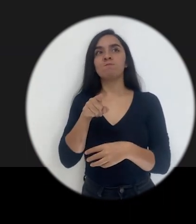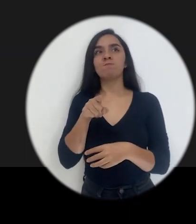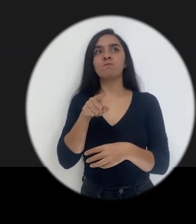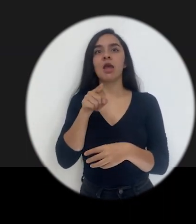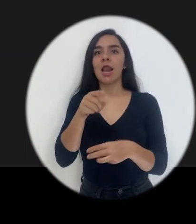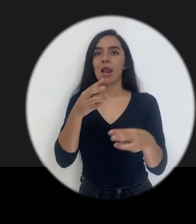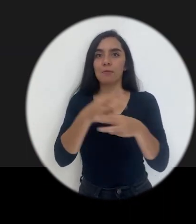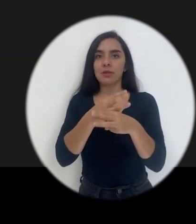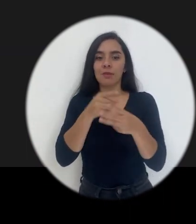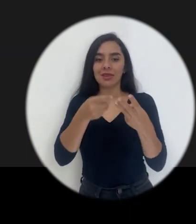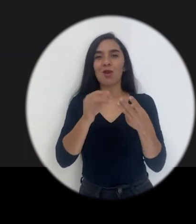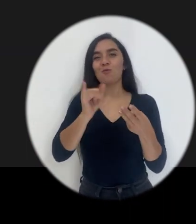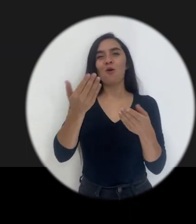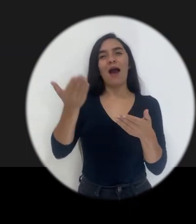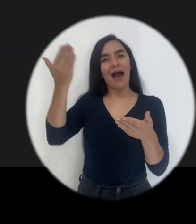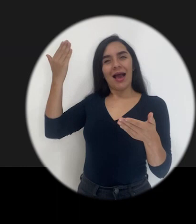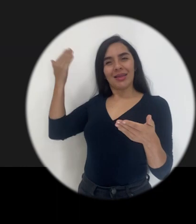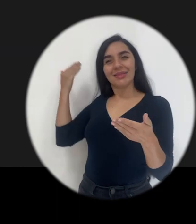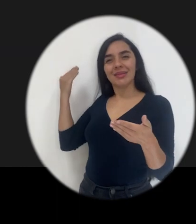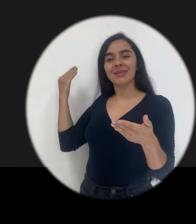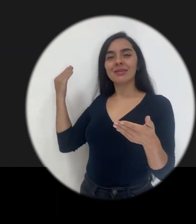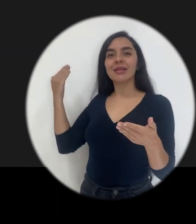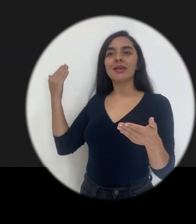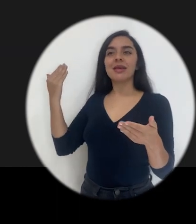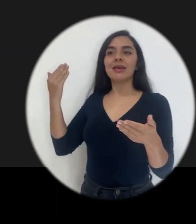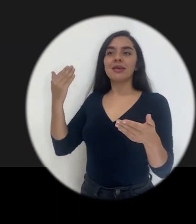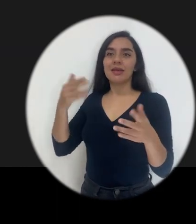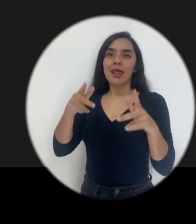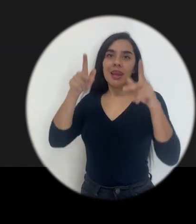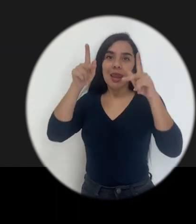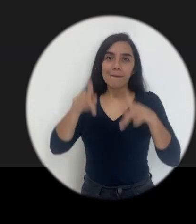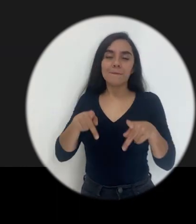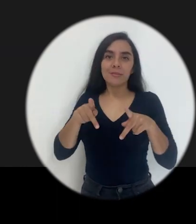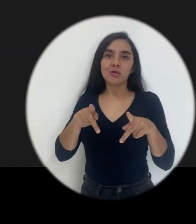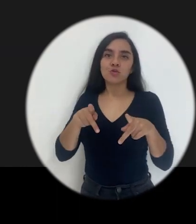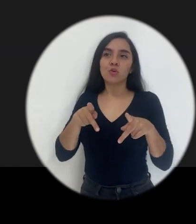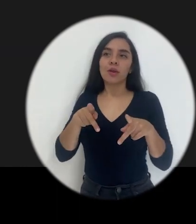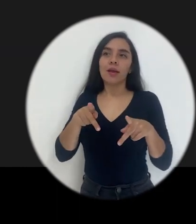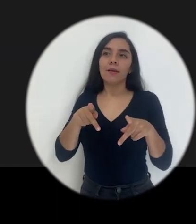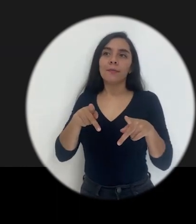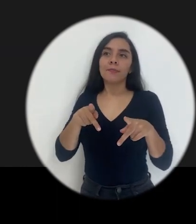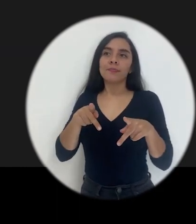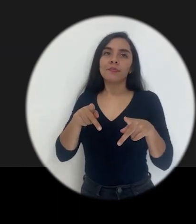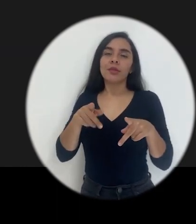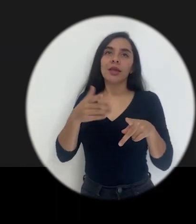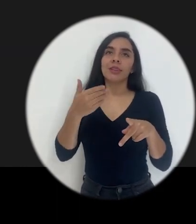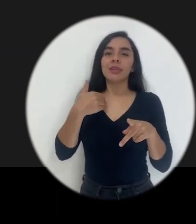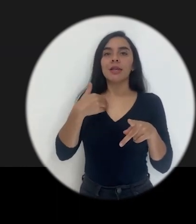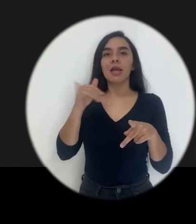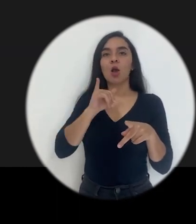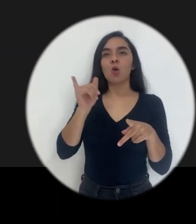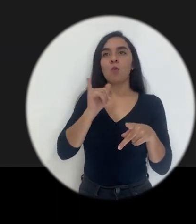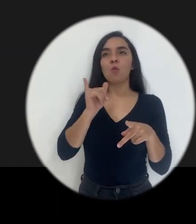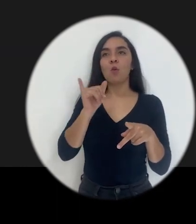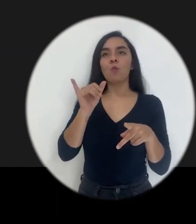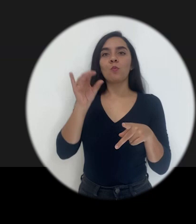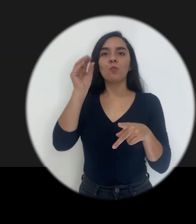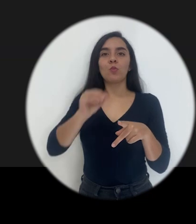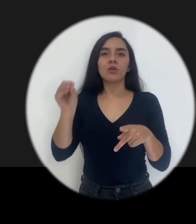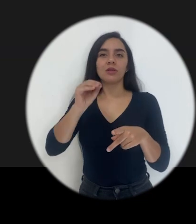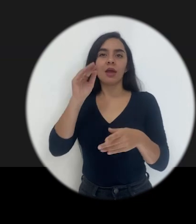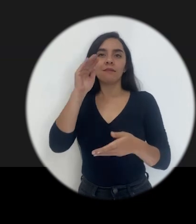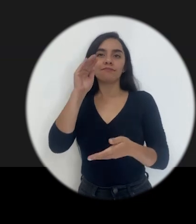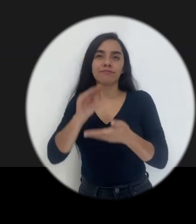digamos, como en otros años que éramos los que teníamos la mayor parte del bajo